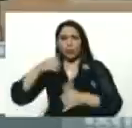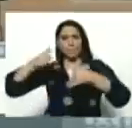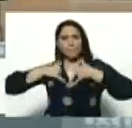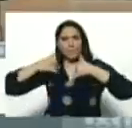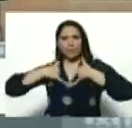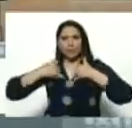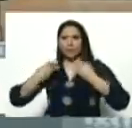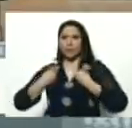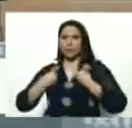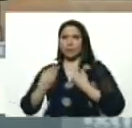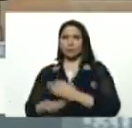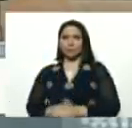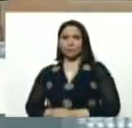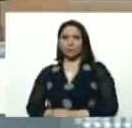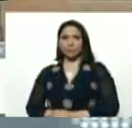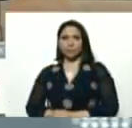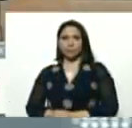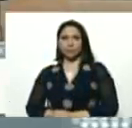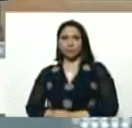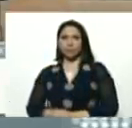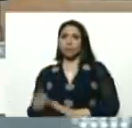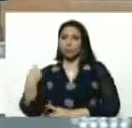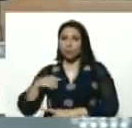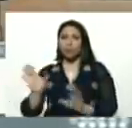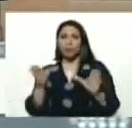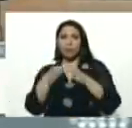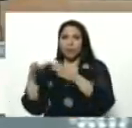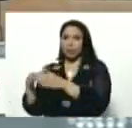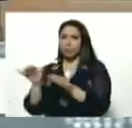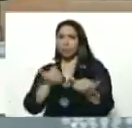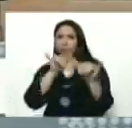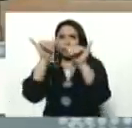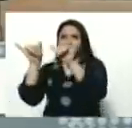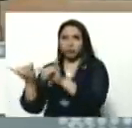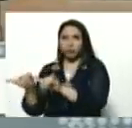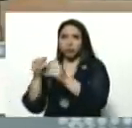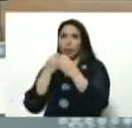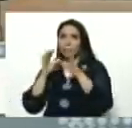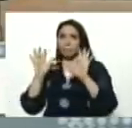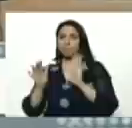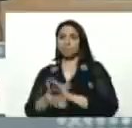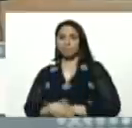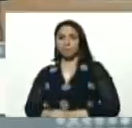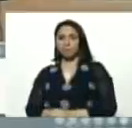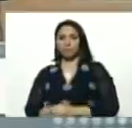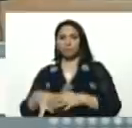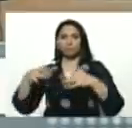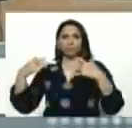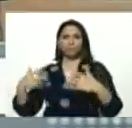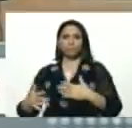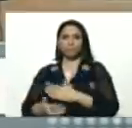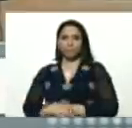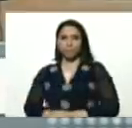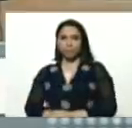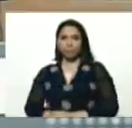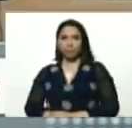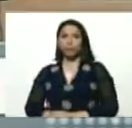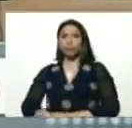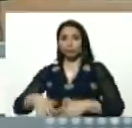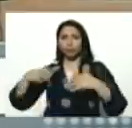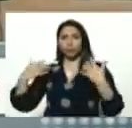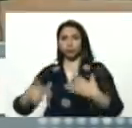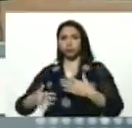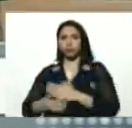vida, Dios dado, tener un equipo así, bueno, tremendo pues, tremendo,